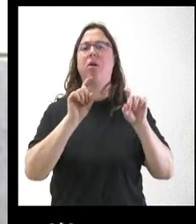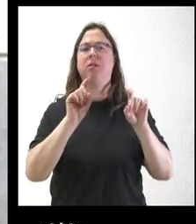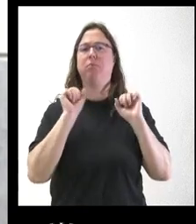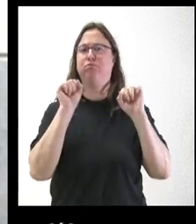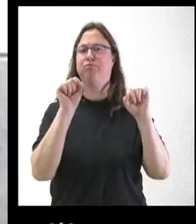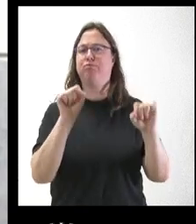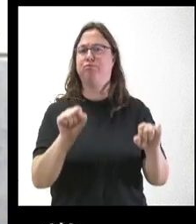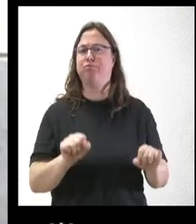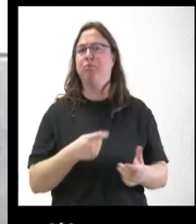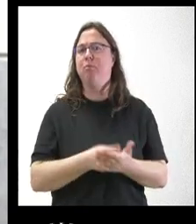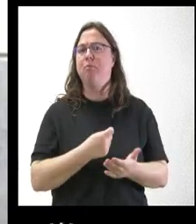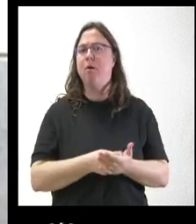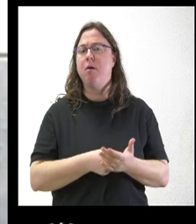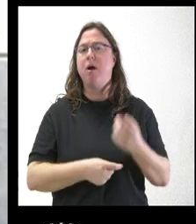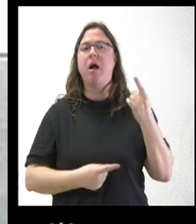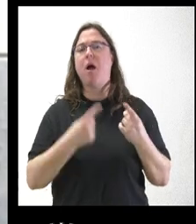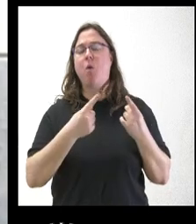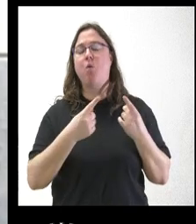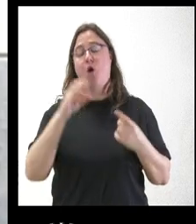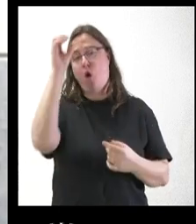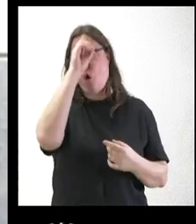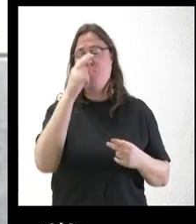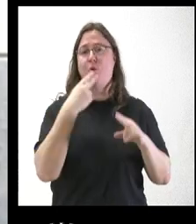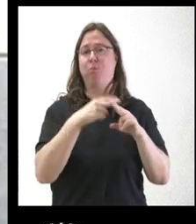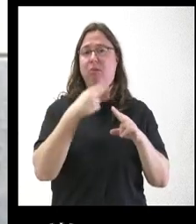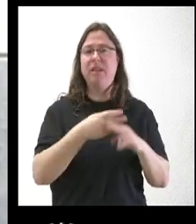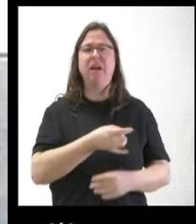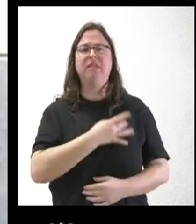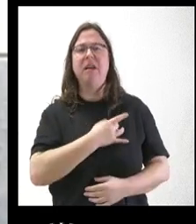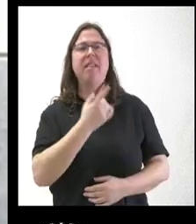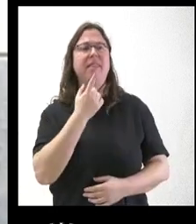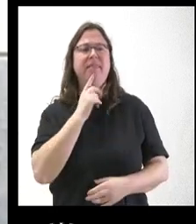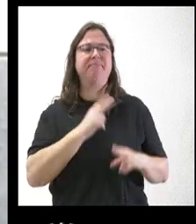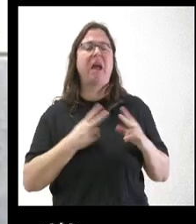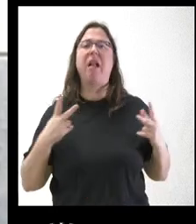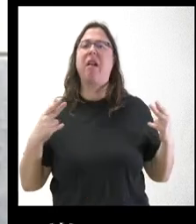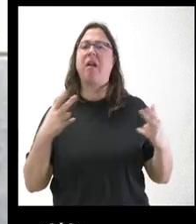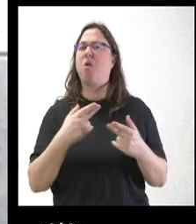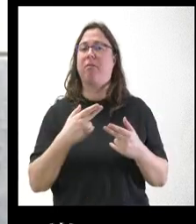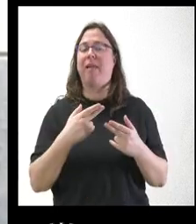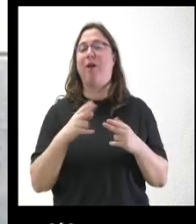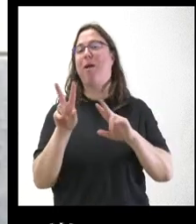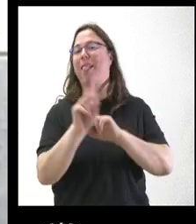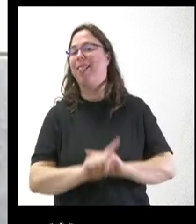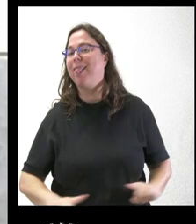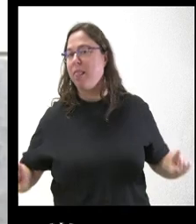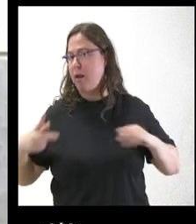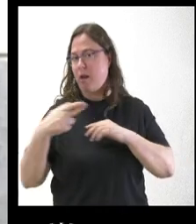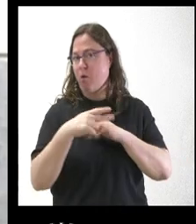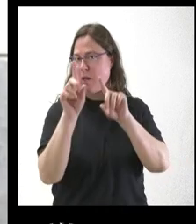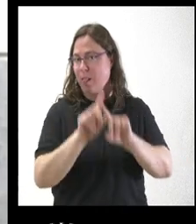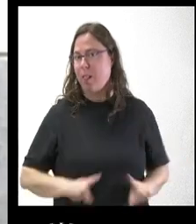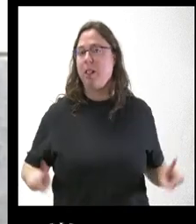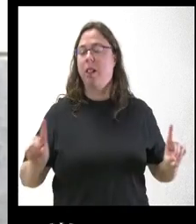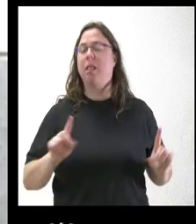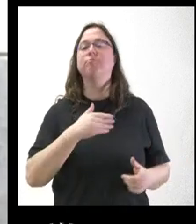hay diversas posiciones políticas o sindicales que lo consideran un recorte encubierto en materia de educación por la Junta. Me gustaría saber cuál es